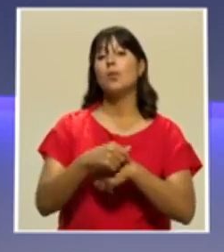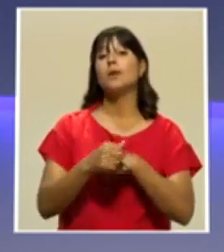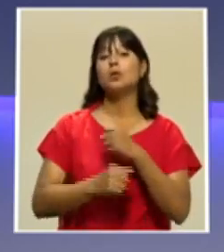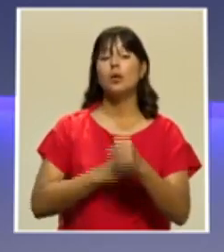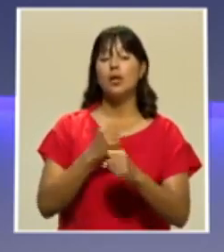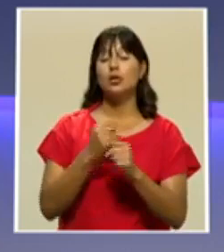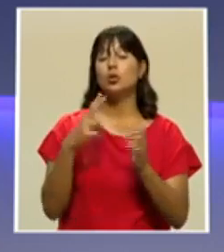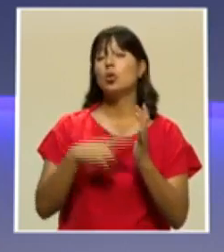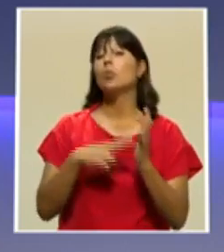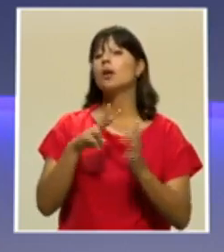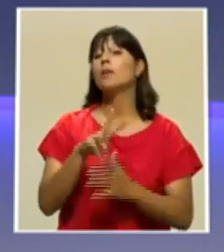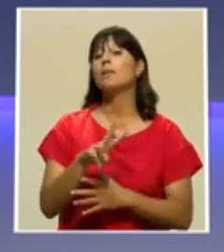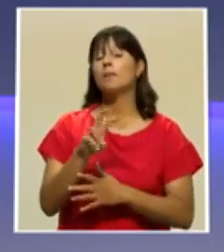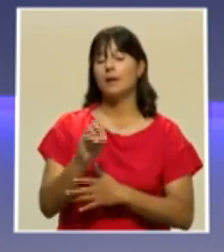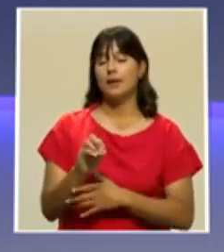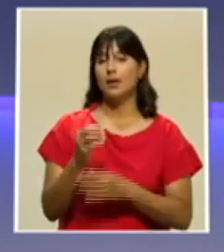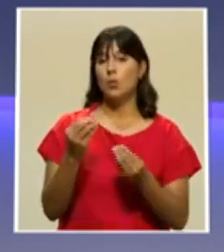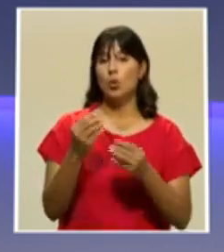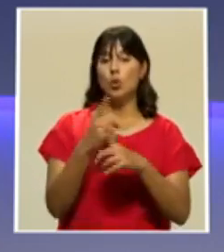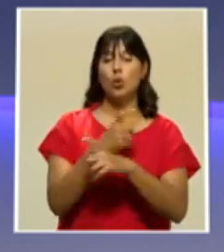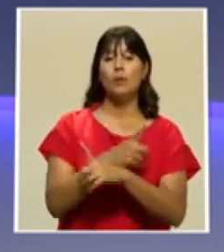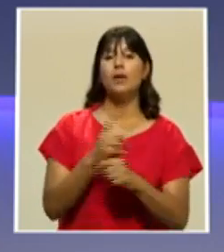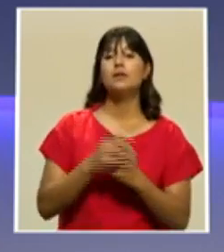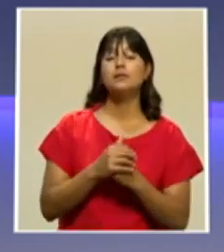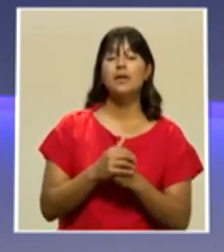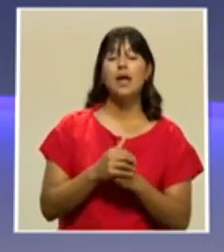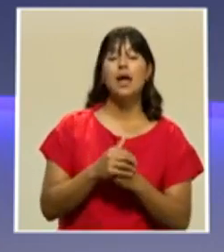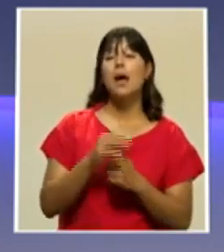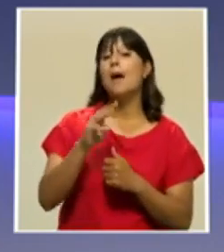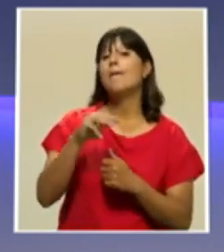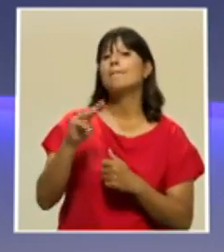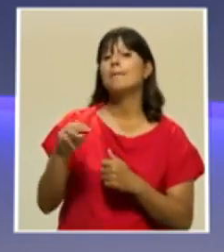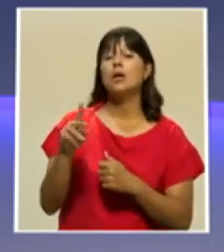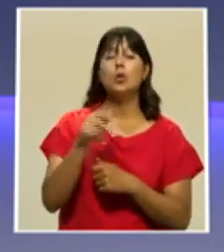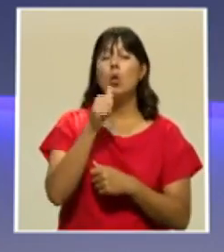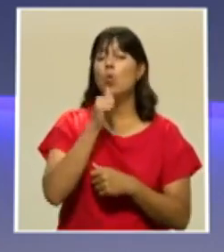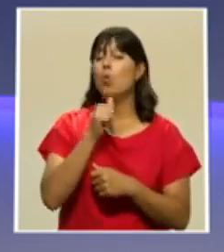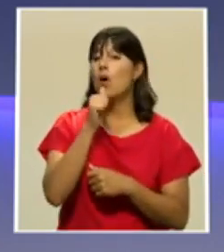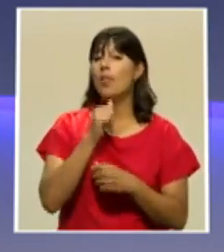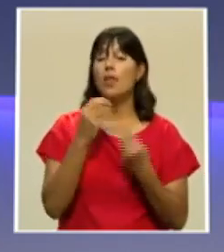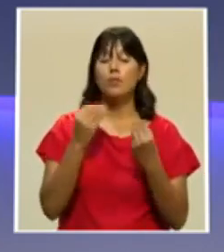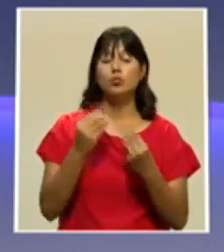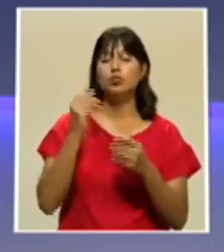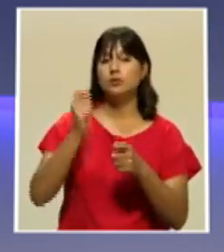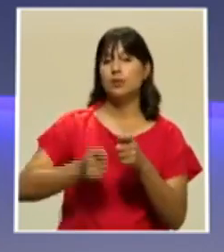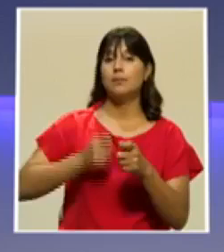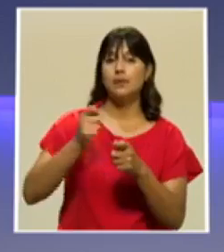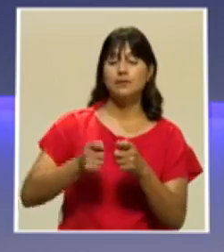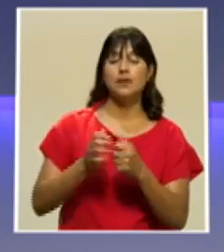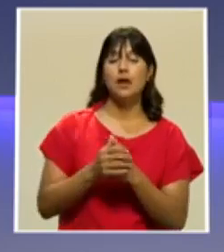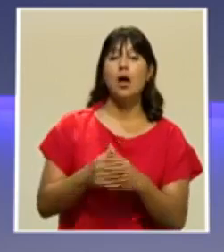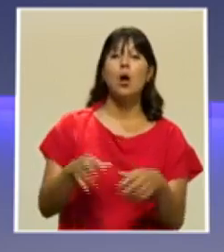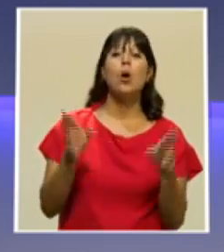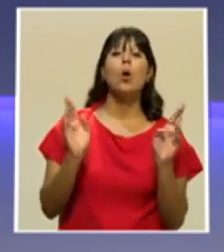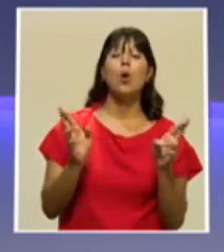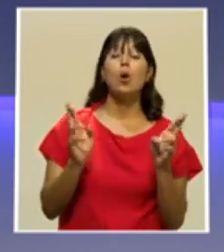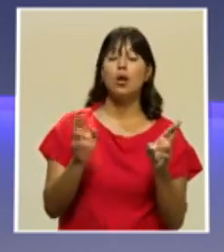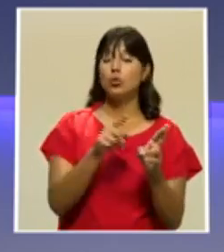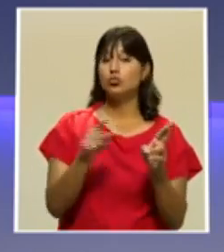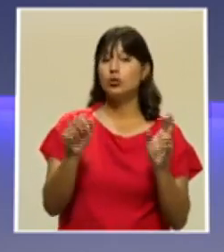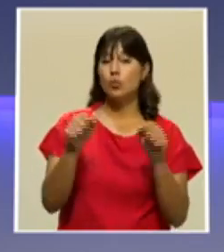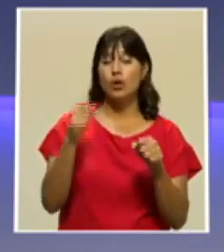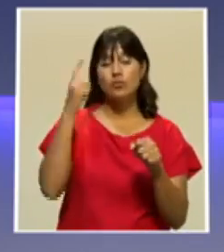tan complicado. El mar no aguanta tanta cantidad de pesca. Ojalá que haya